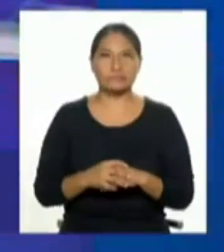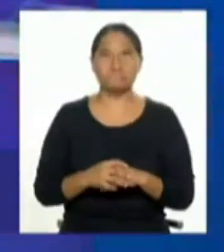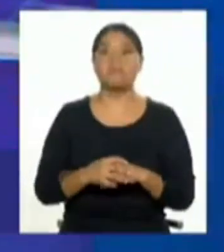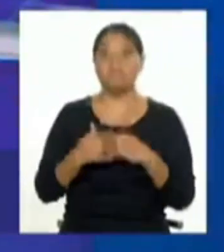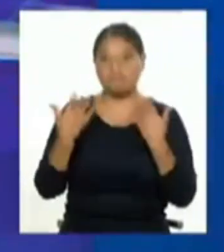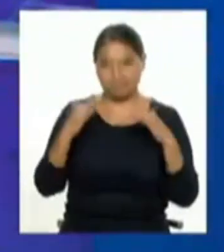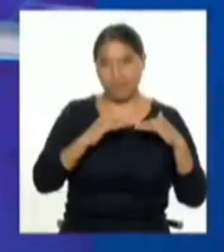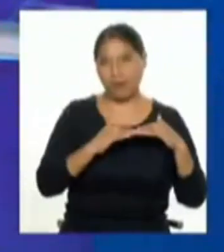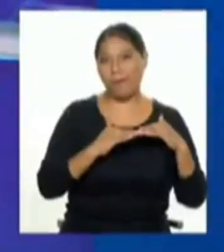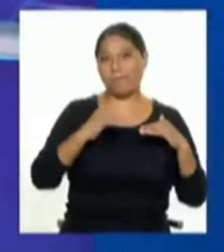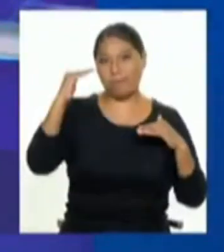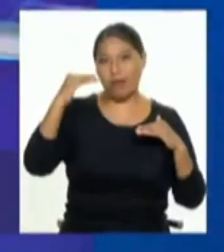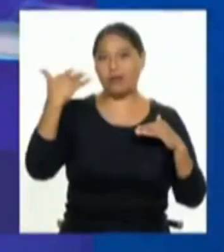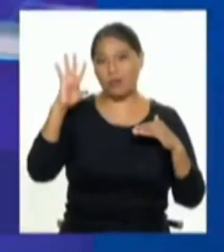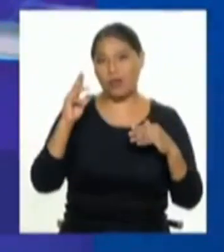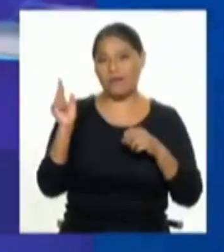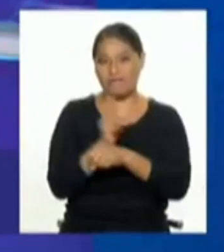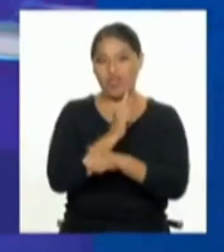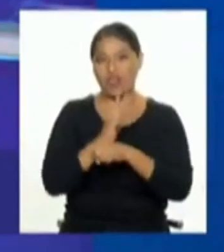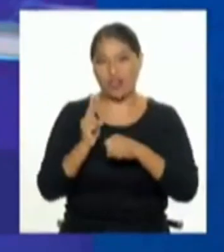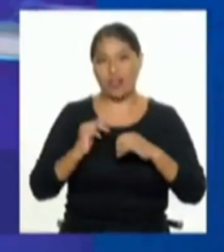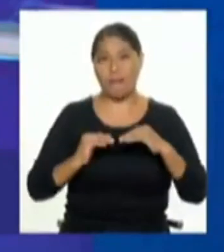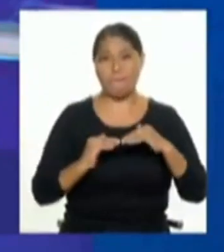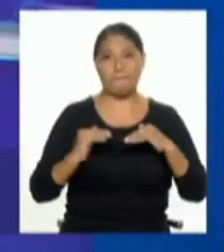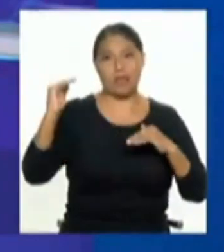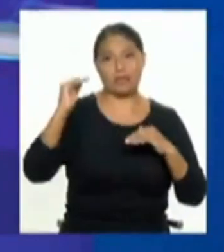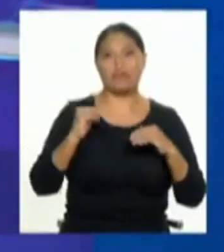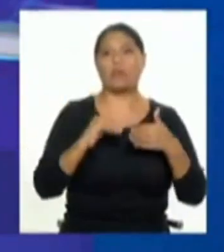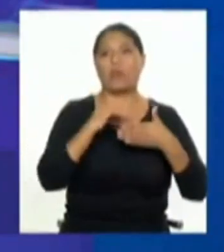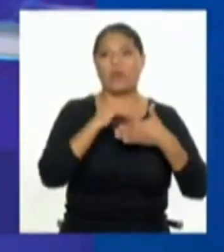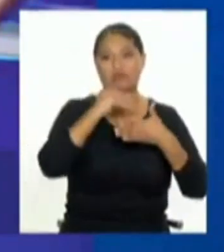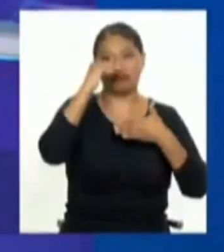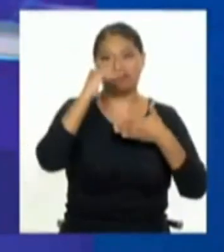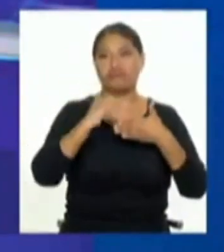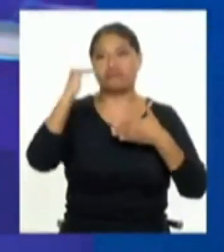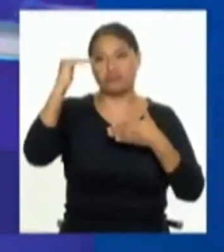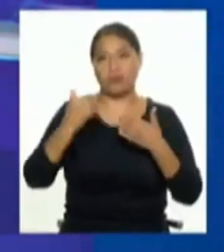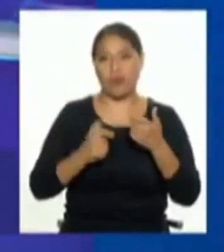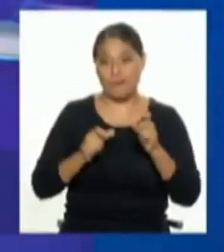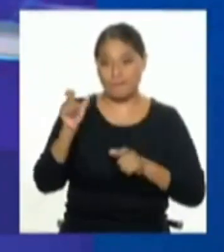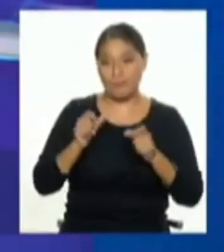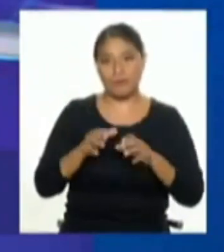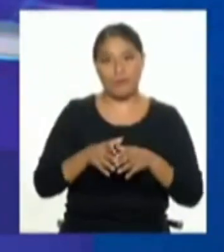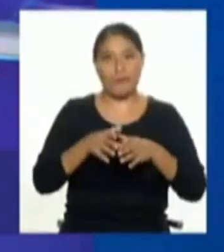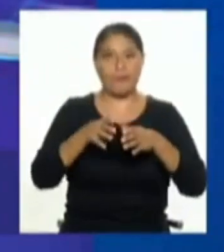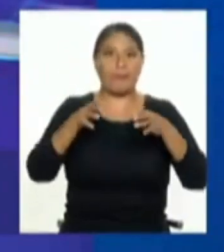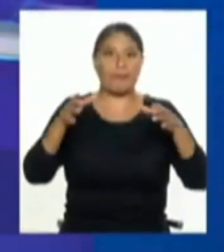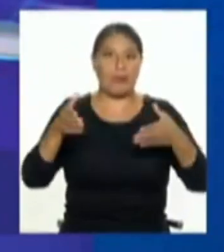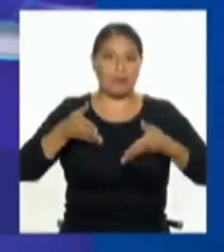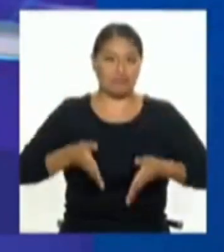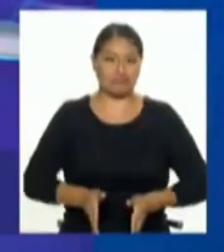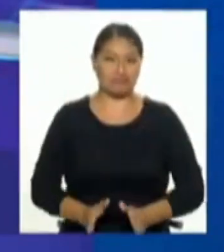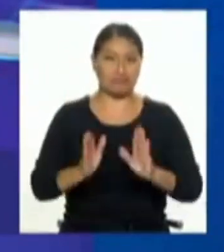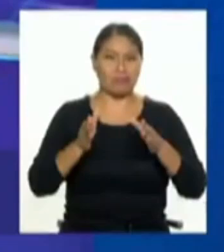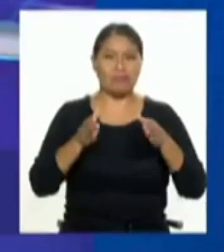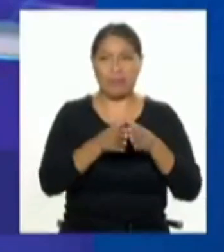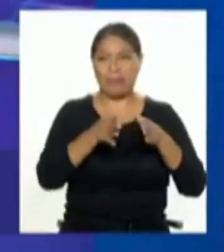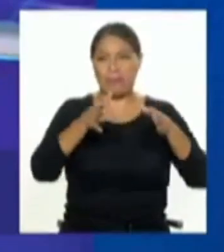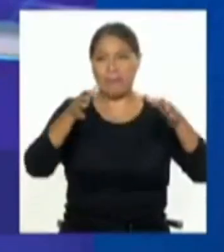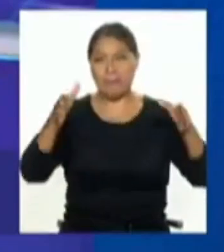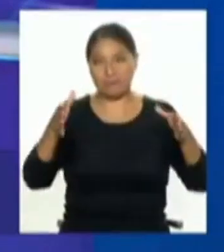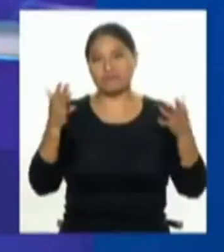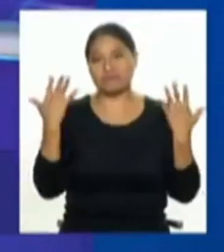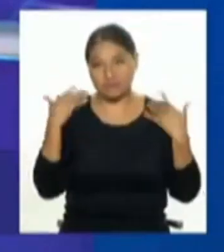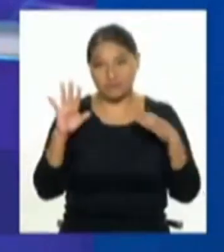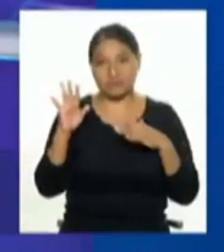incrementado se ha incrementado por diversos factores los números se han incrementado más porque somos más personas también siempre que se incrementan las cifras eso ha subido